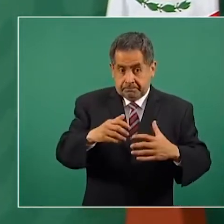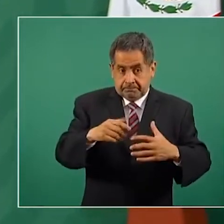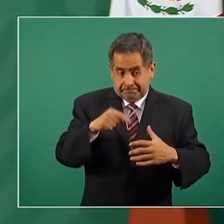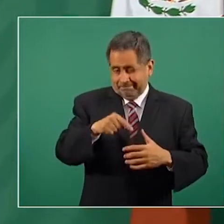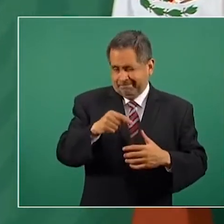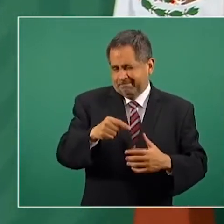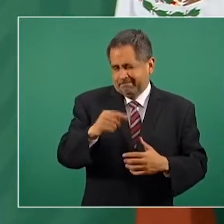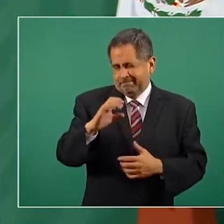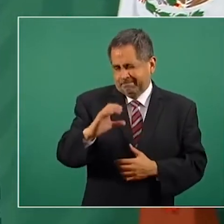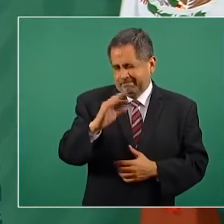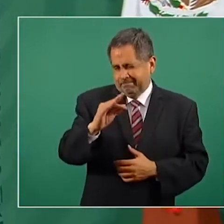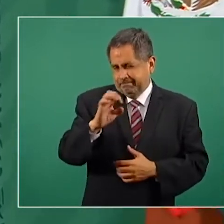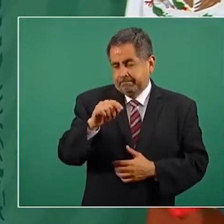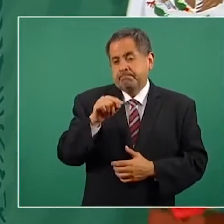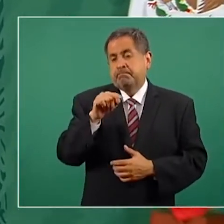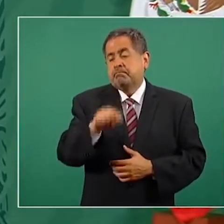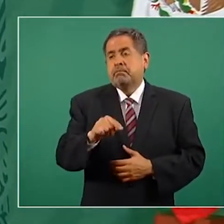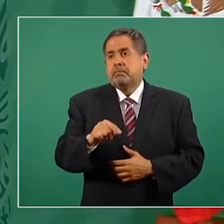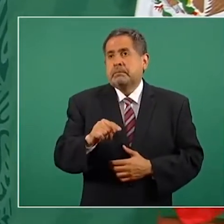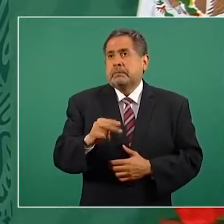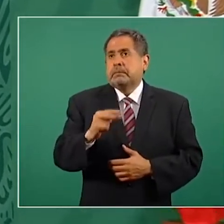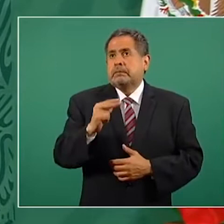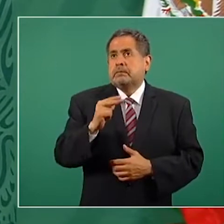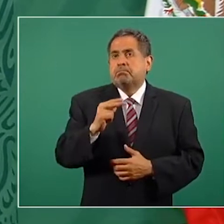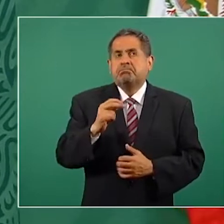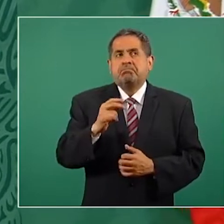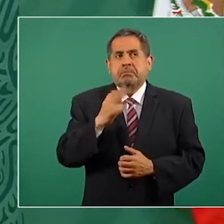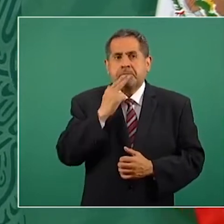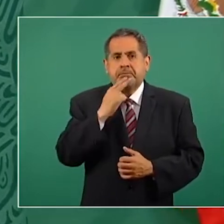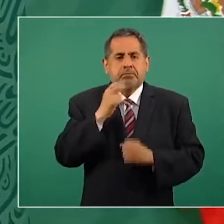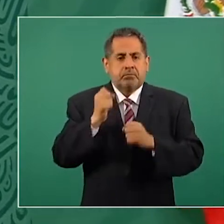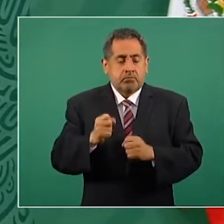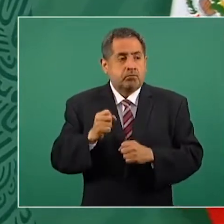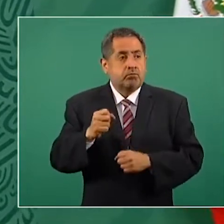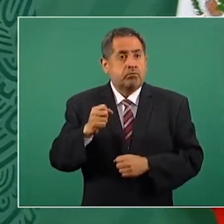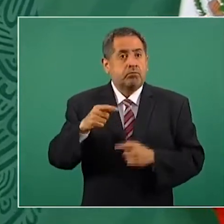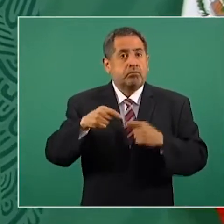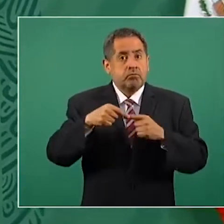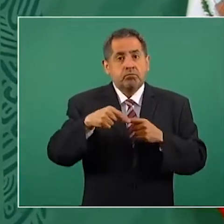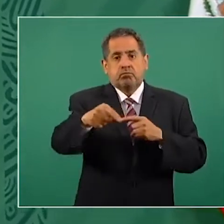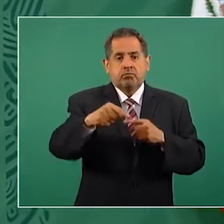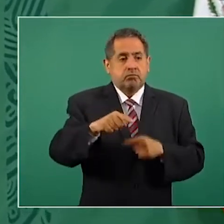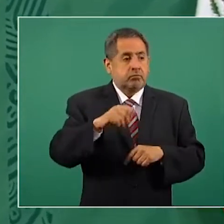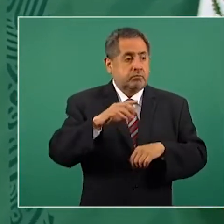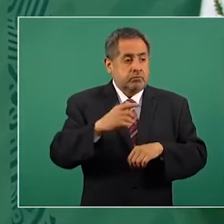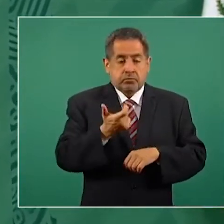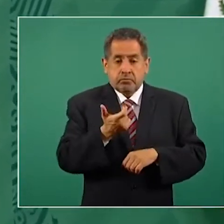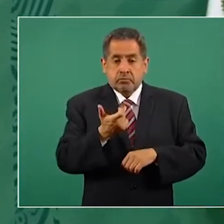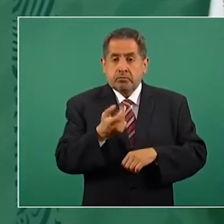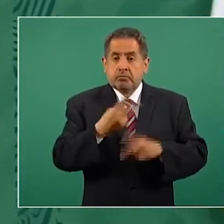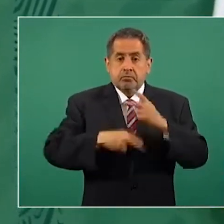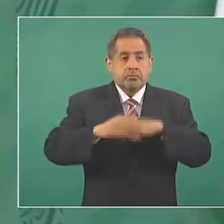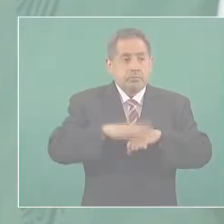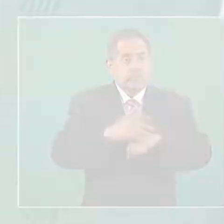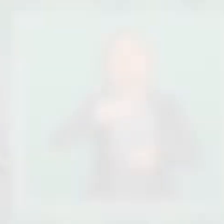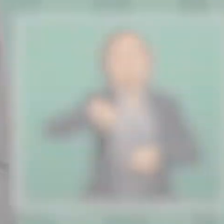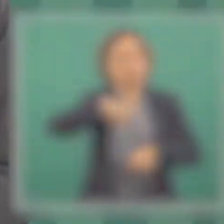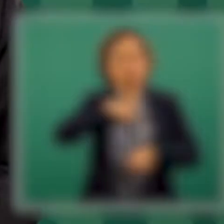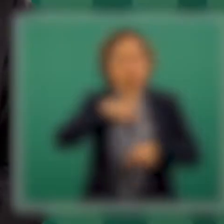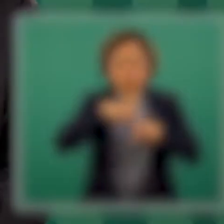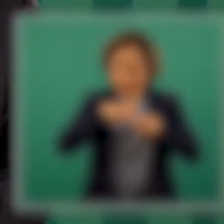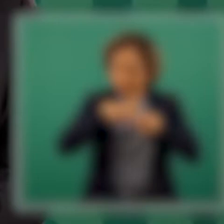garantice que no aumente el precio de la luz.